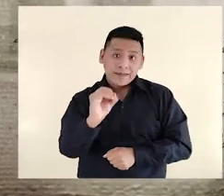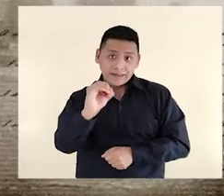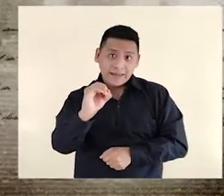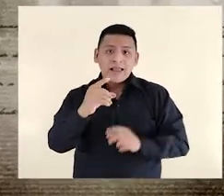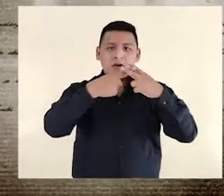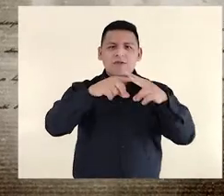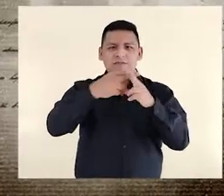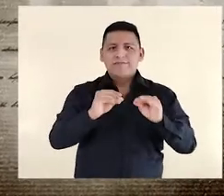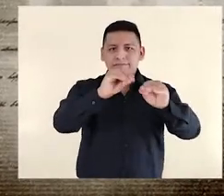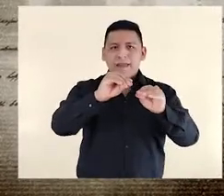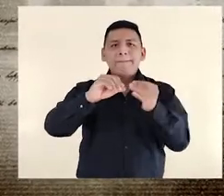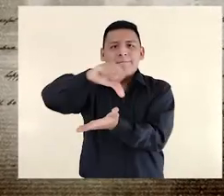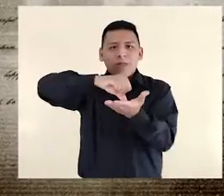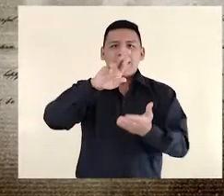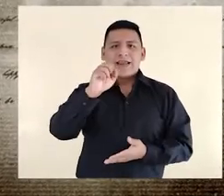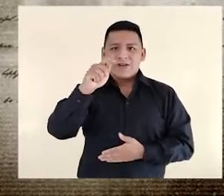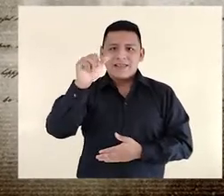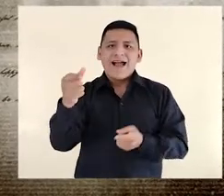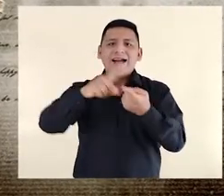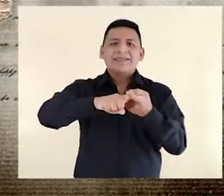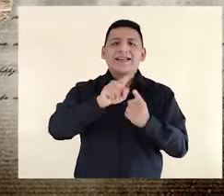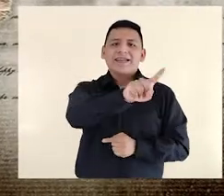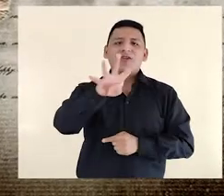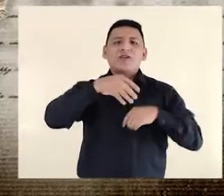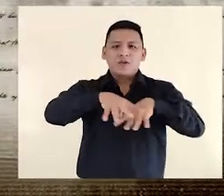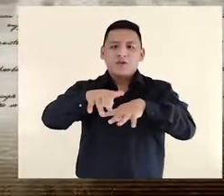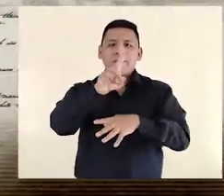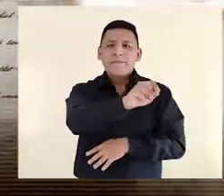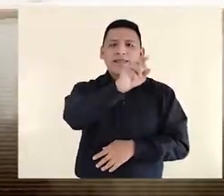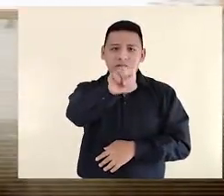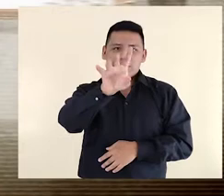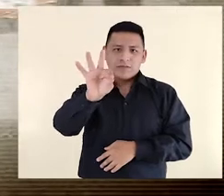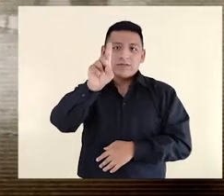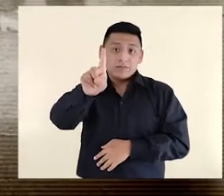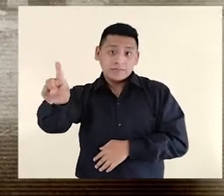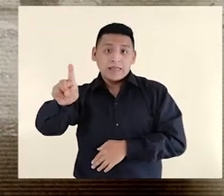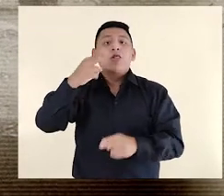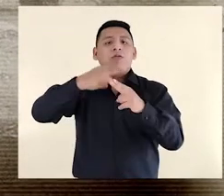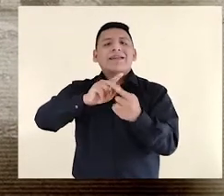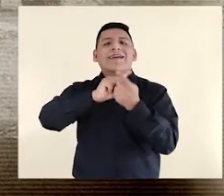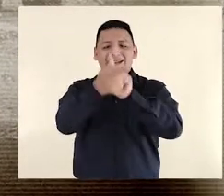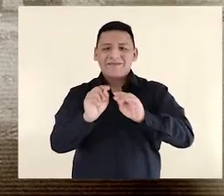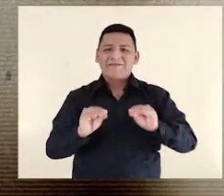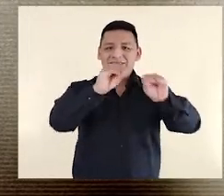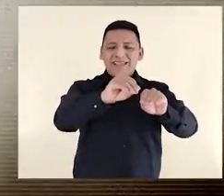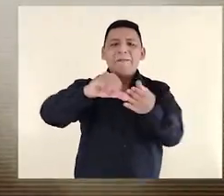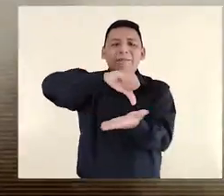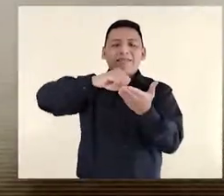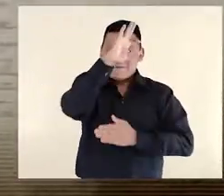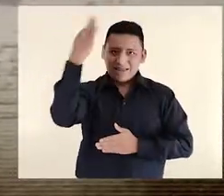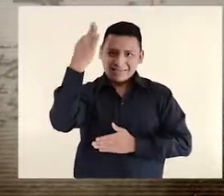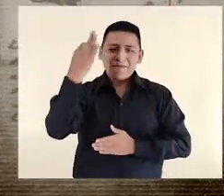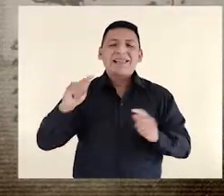Se llamó originalmente Plazuela de la Recoleta hasta el 14 de julio de 1911, en que cambia de nombre a Plaza Francia